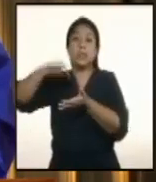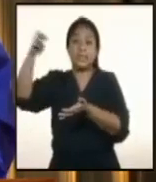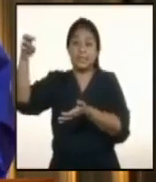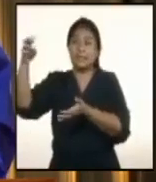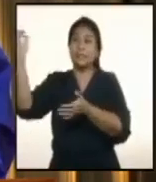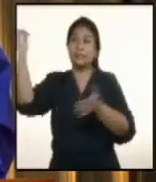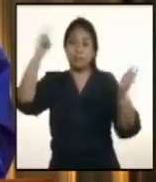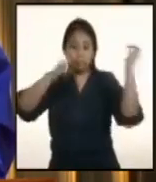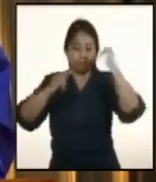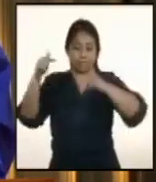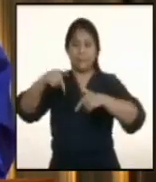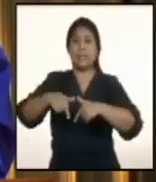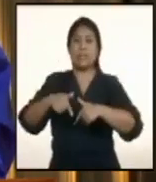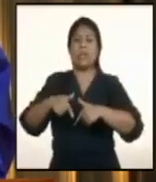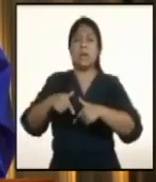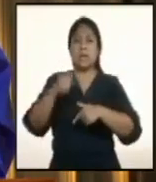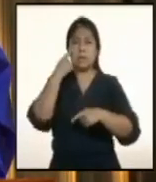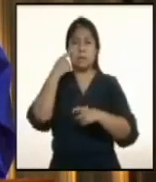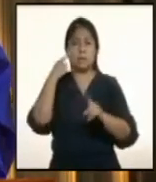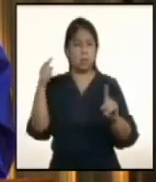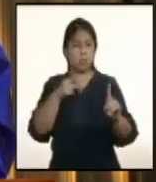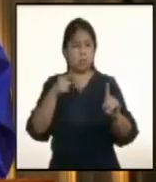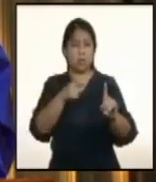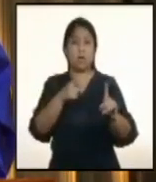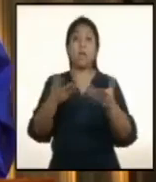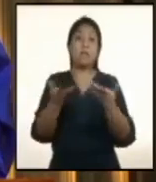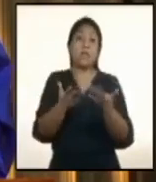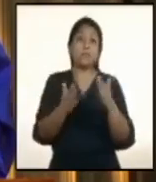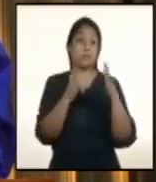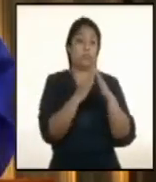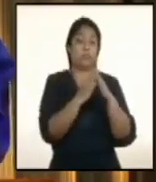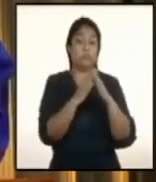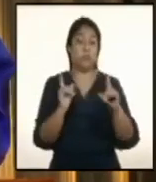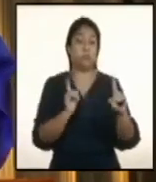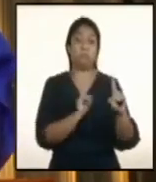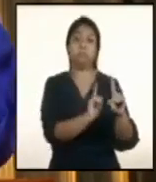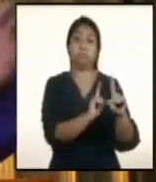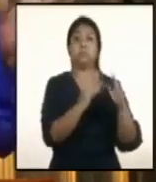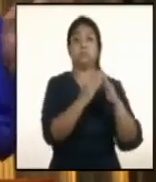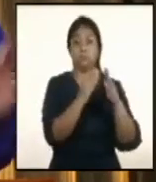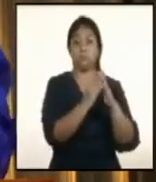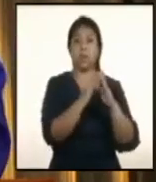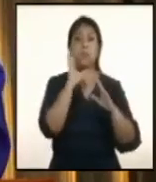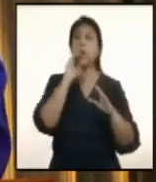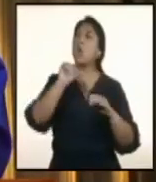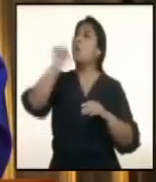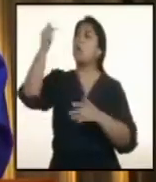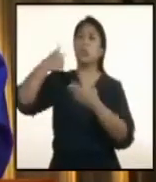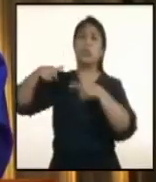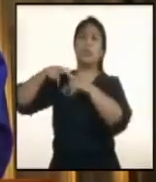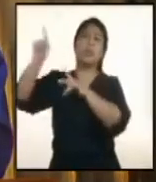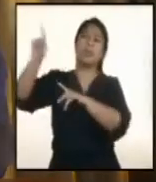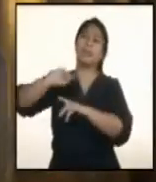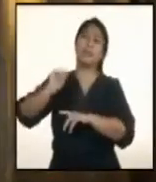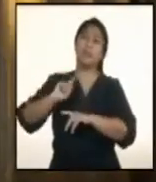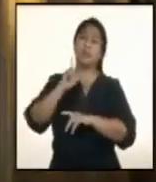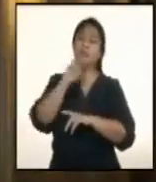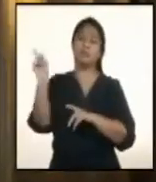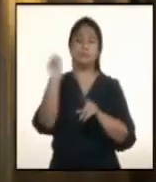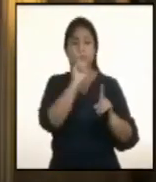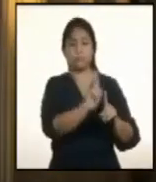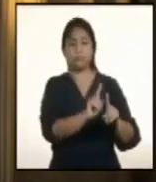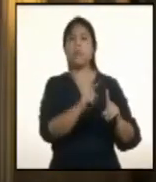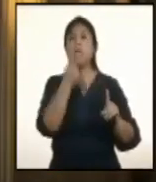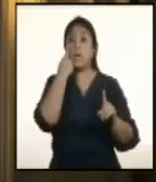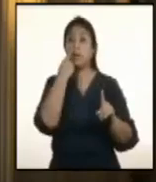algunos casos a encontrarse a su casa porque están más seguros aquí que en otro lugar en el que estaban. Vimos cómo